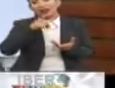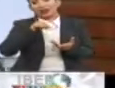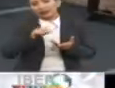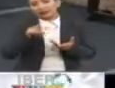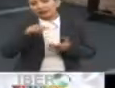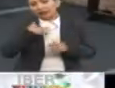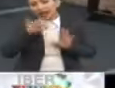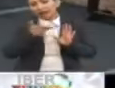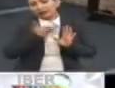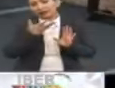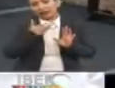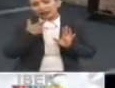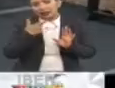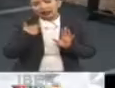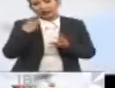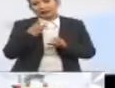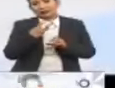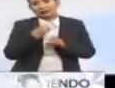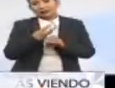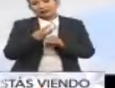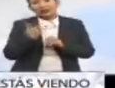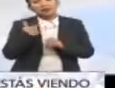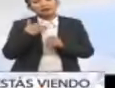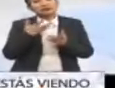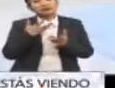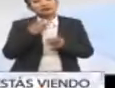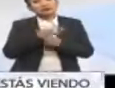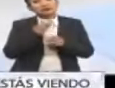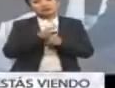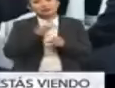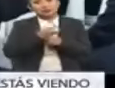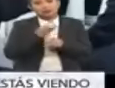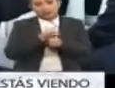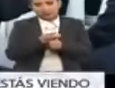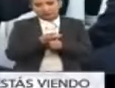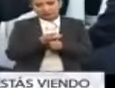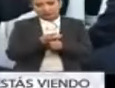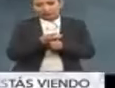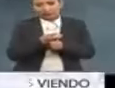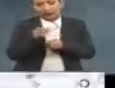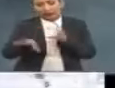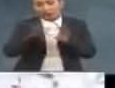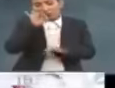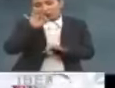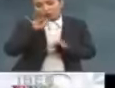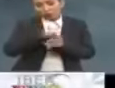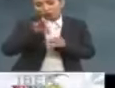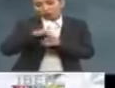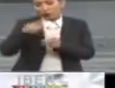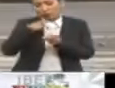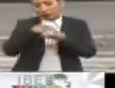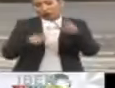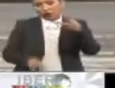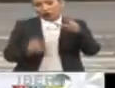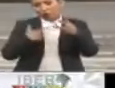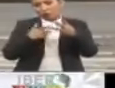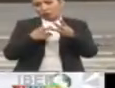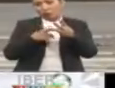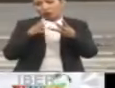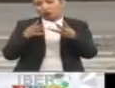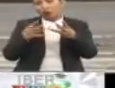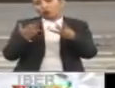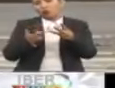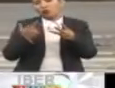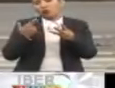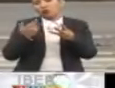el apoyo explícito del tercero en Liza, el que quedó tercero en las elecciones, que son 12,5% de los